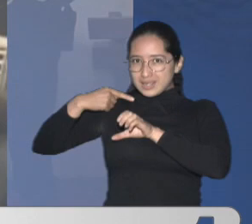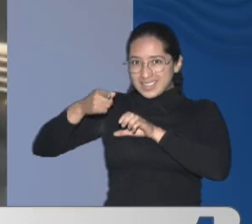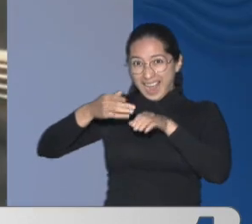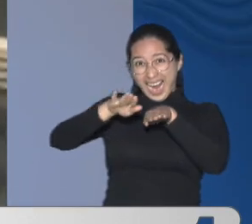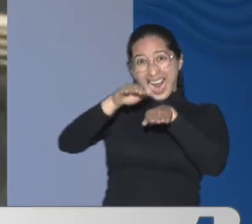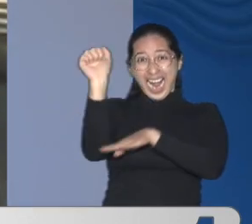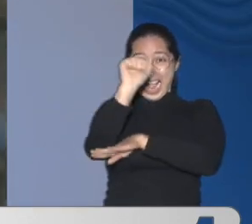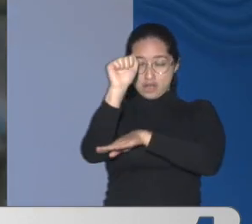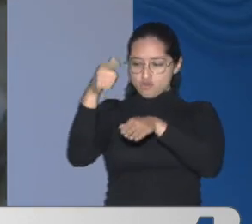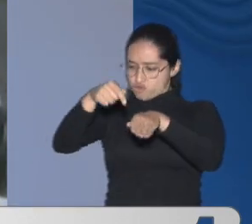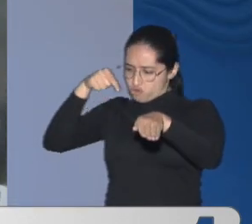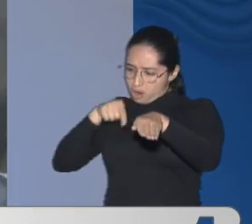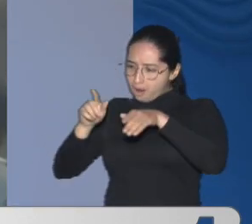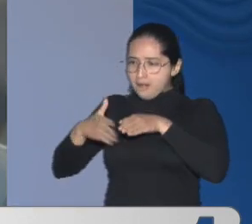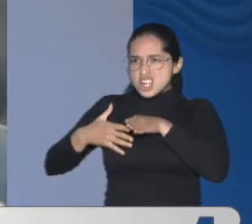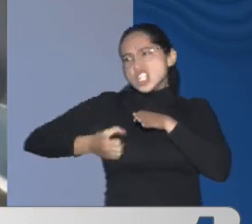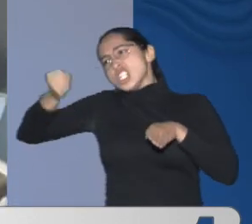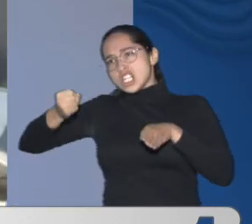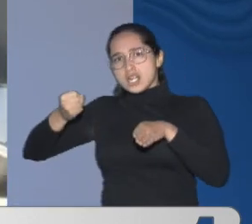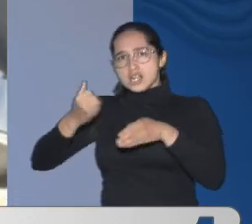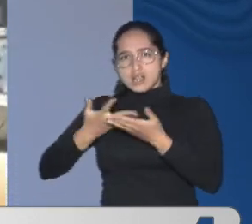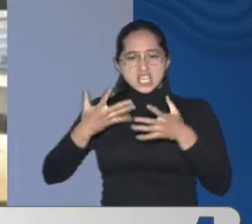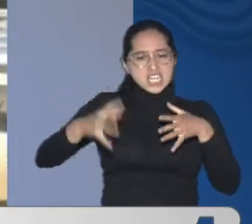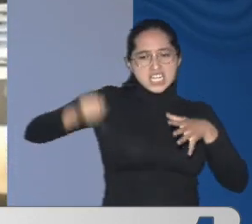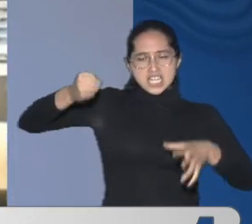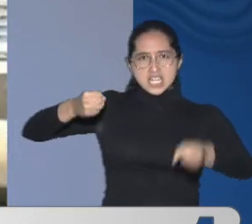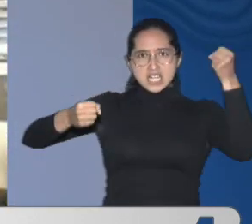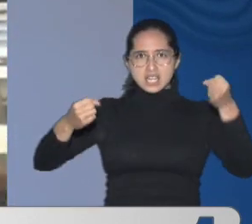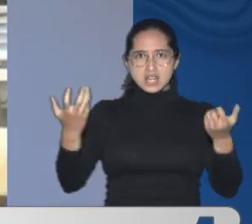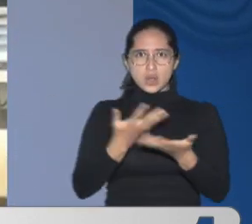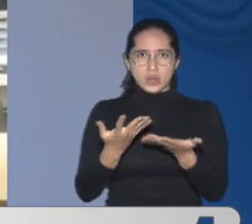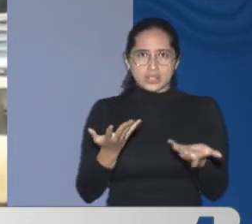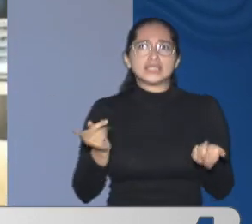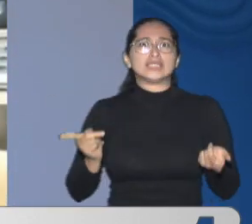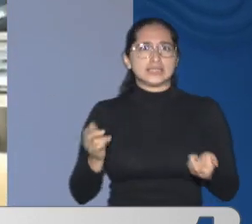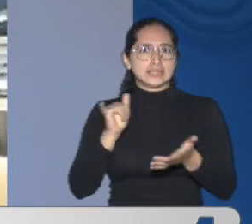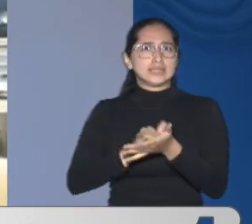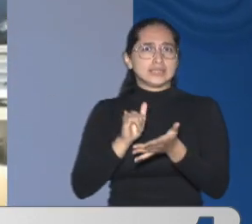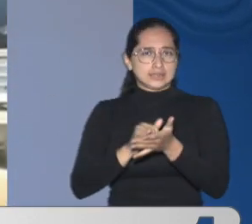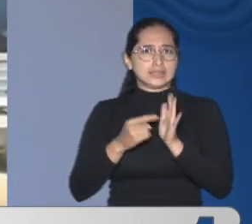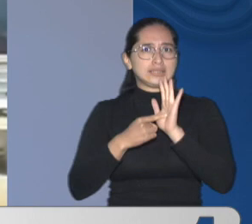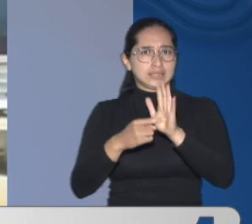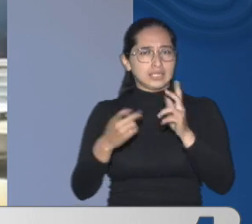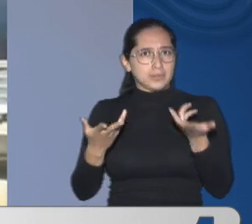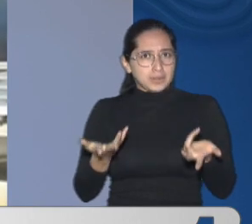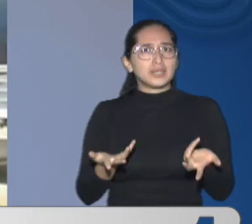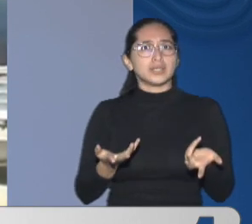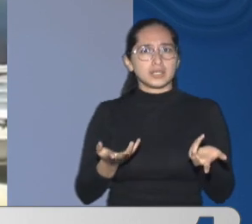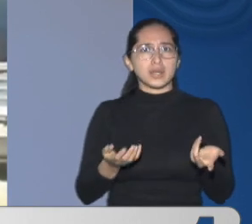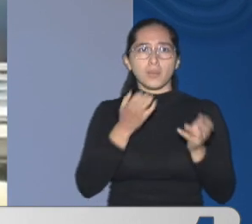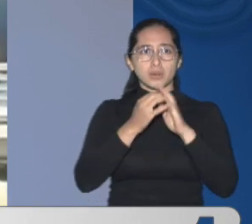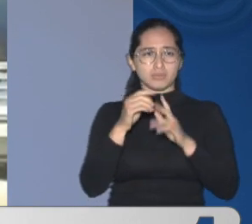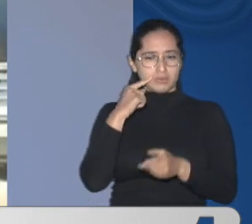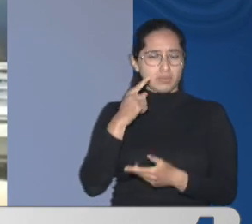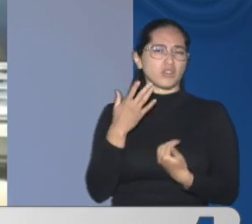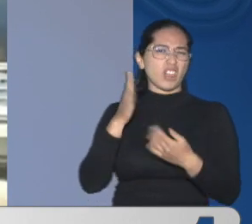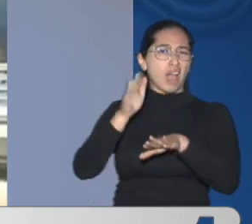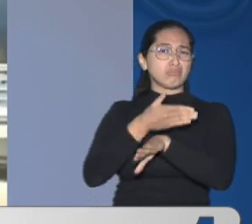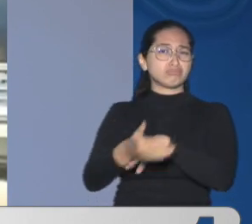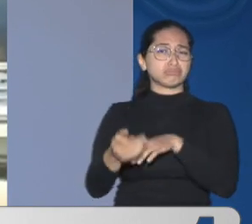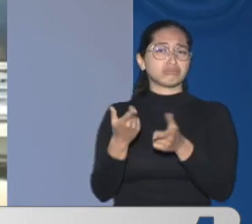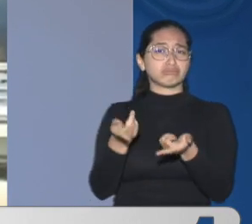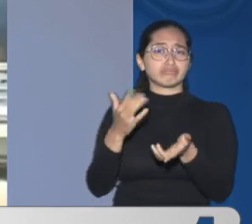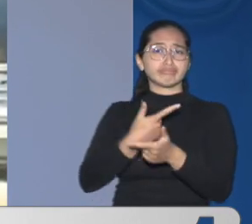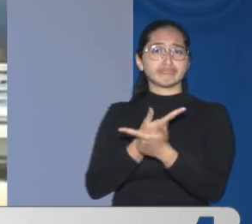policía metropolitana De Cali Conducido hasta una estación Pero como no hay Denuncia alguna Pues quedó en libertad Por eso